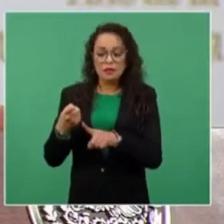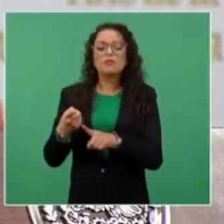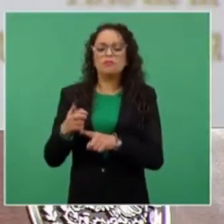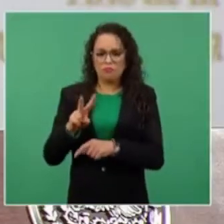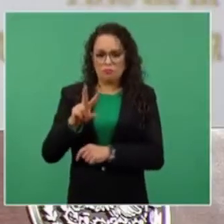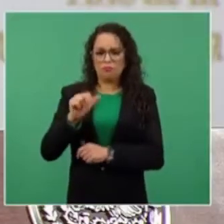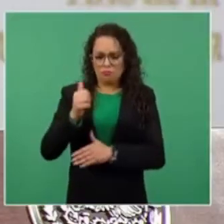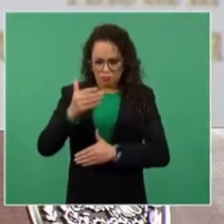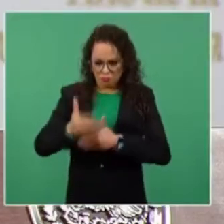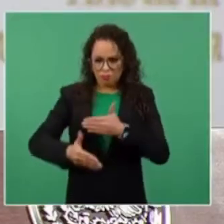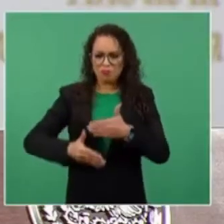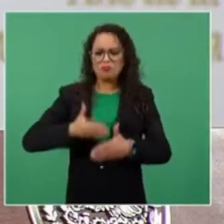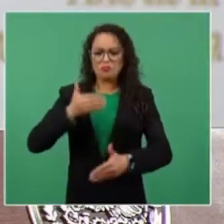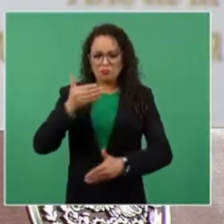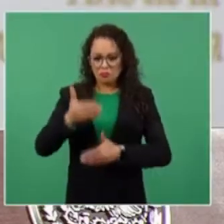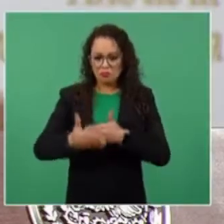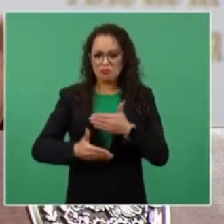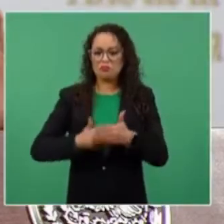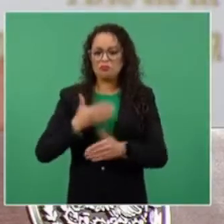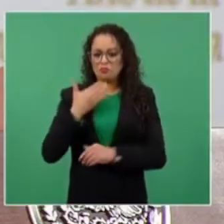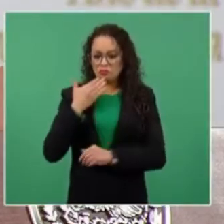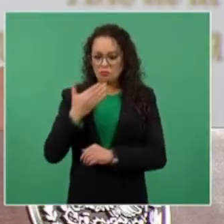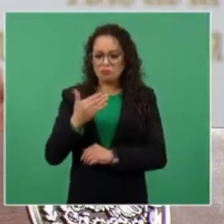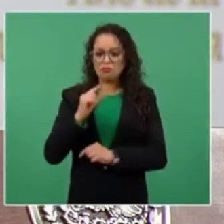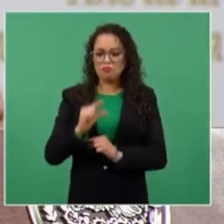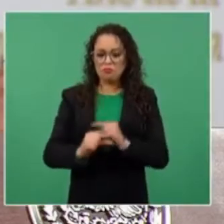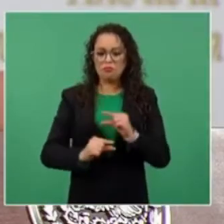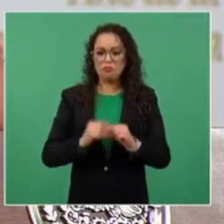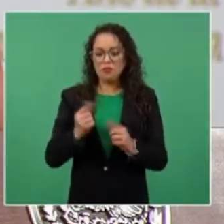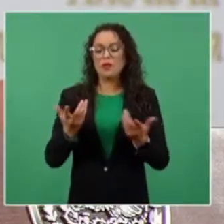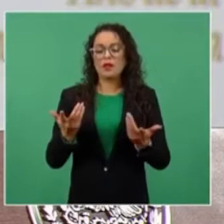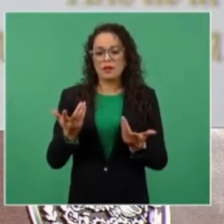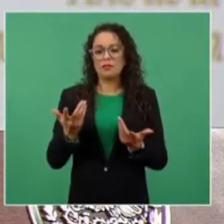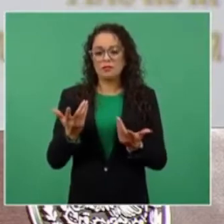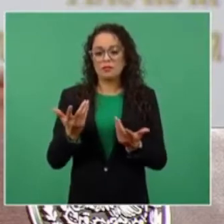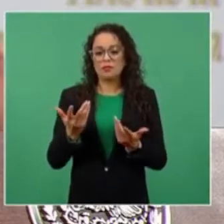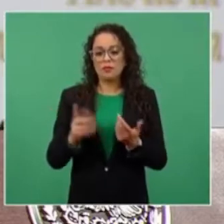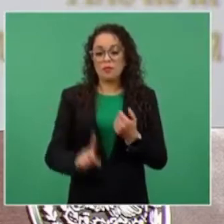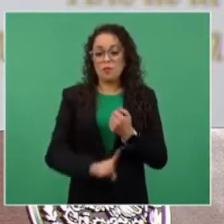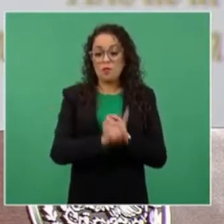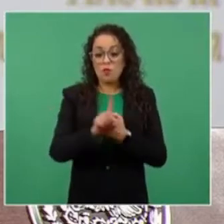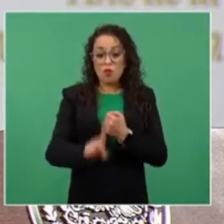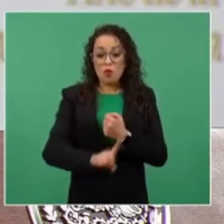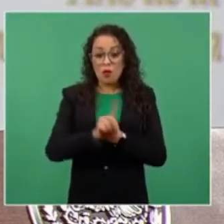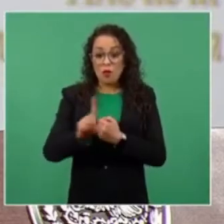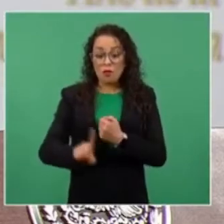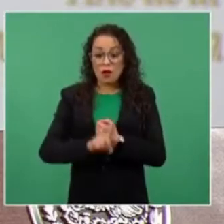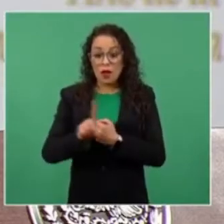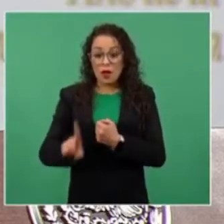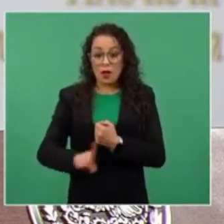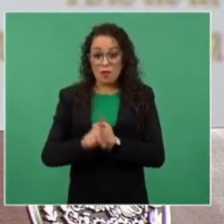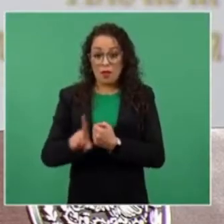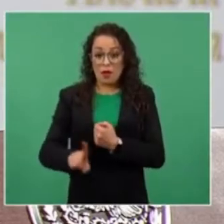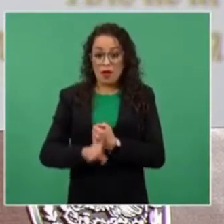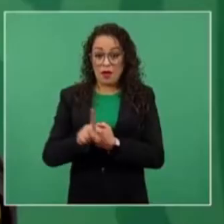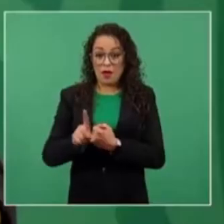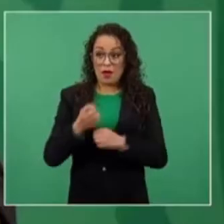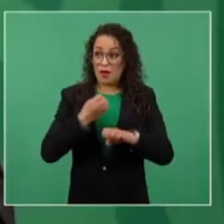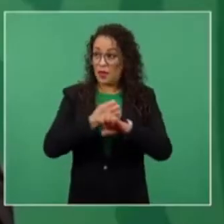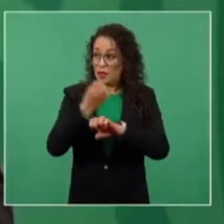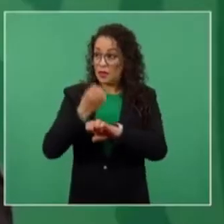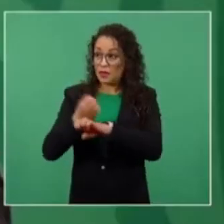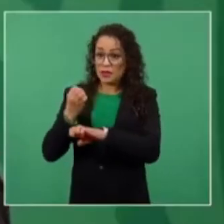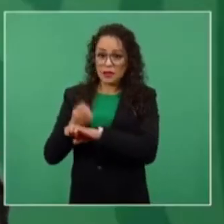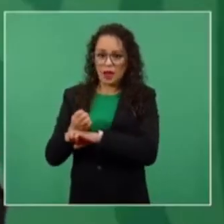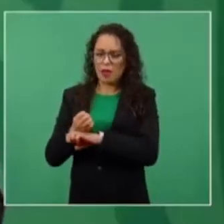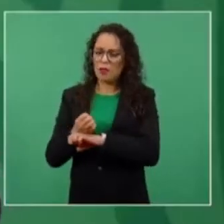y ya no hay problema. La mayoría de los estados